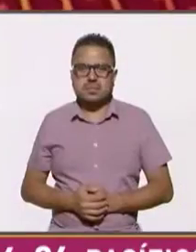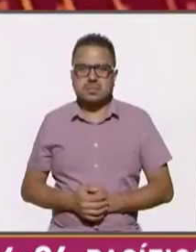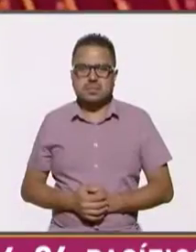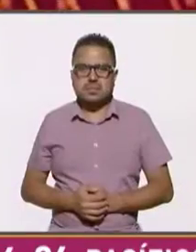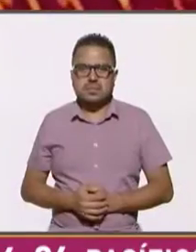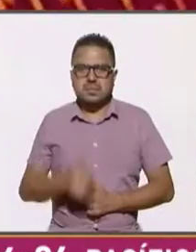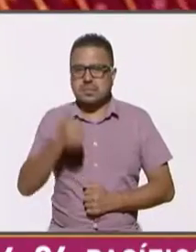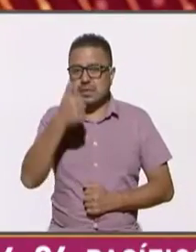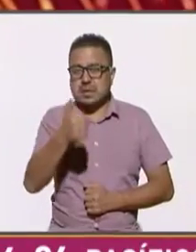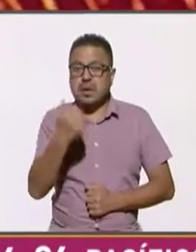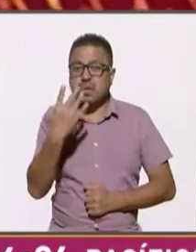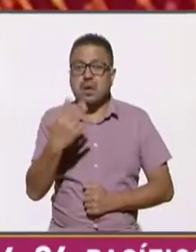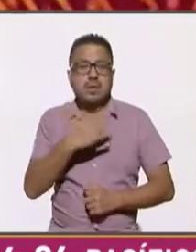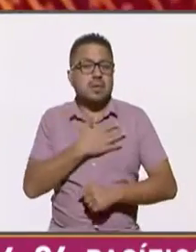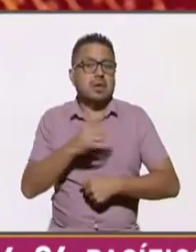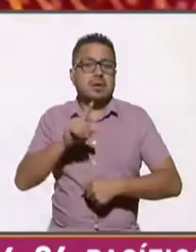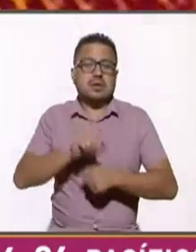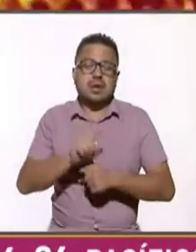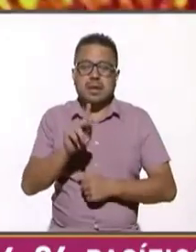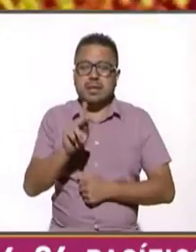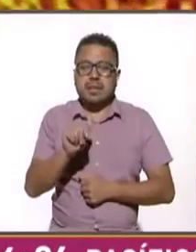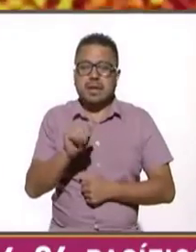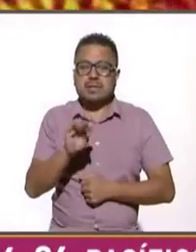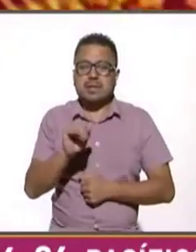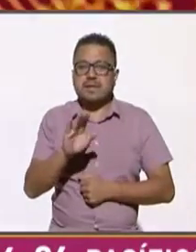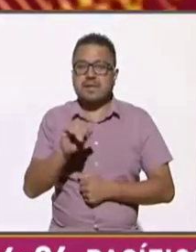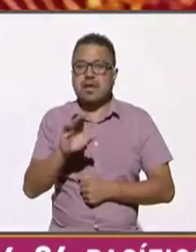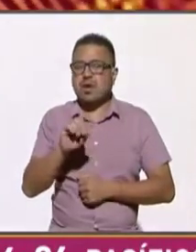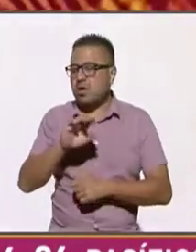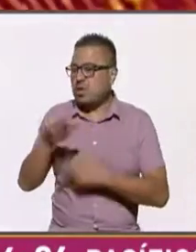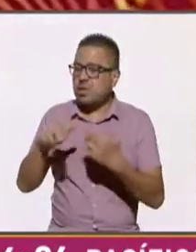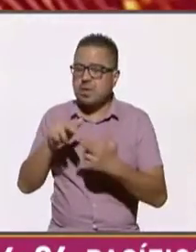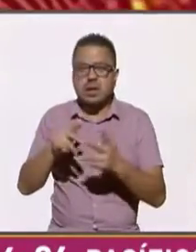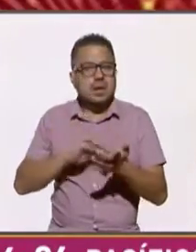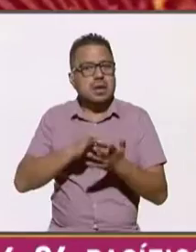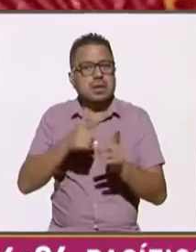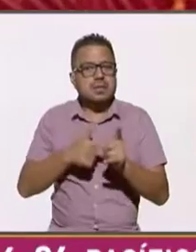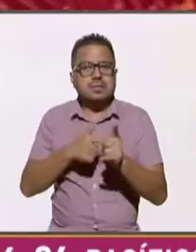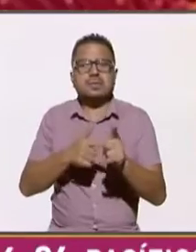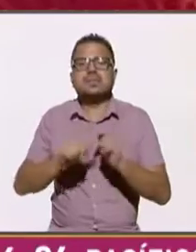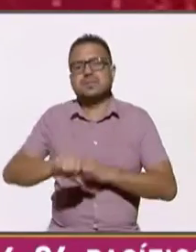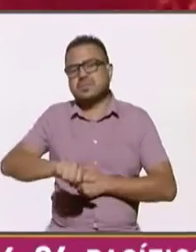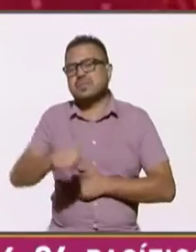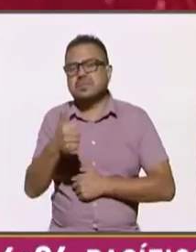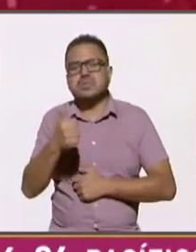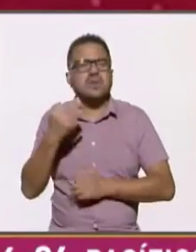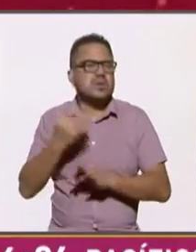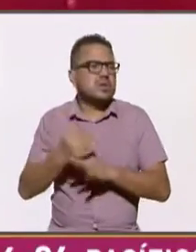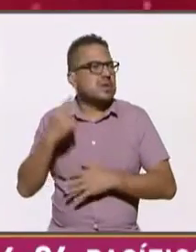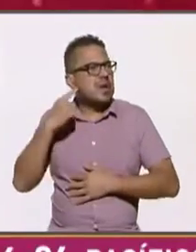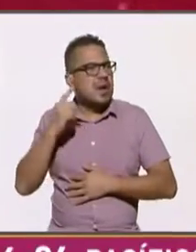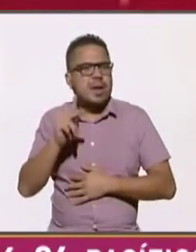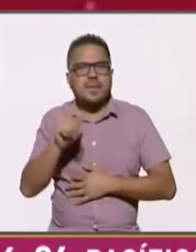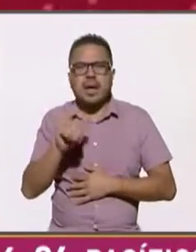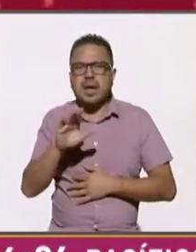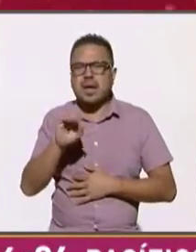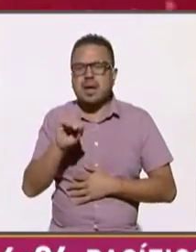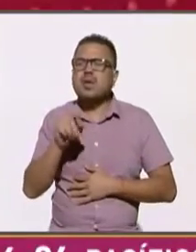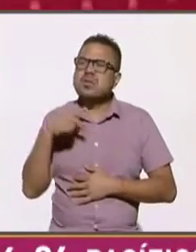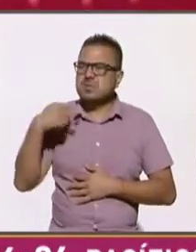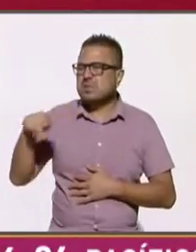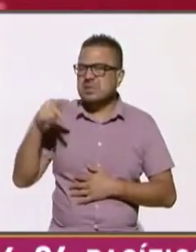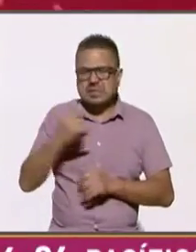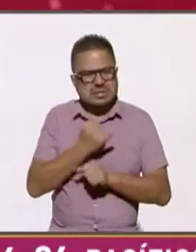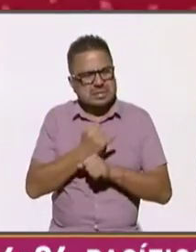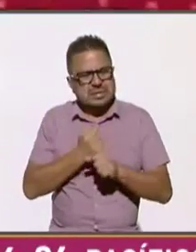6 con 4 buenos días en el pacífico mexicano gracias por continuar en la señal del 11 momento de escuchar a paco abundi su análisis